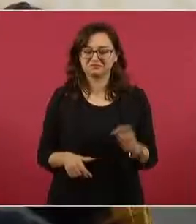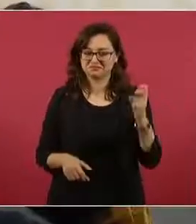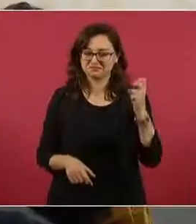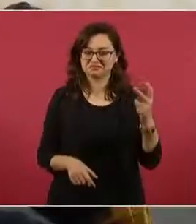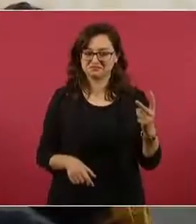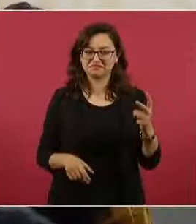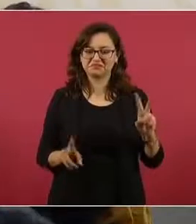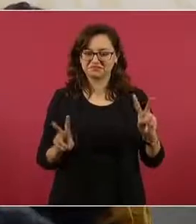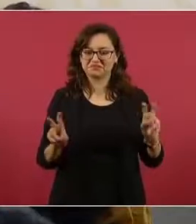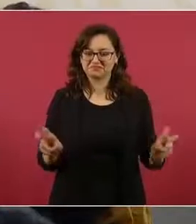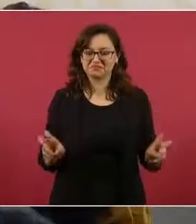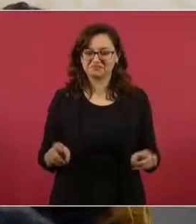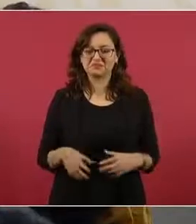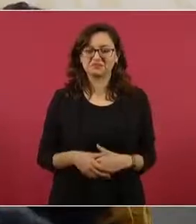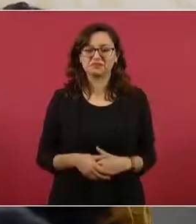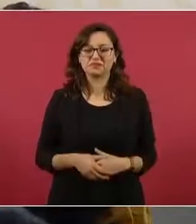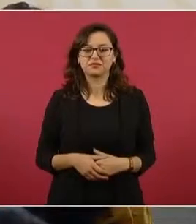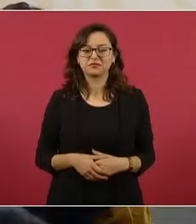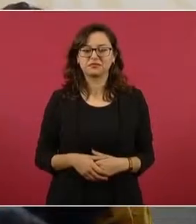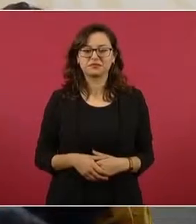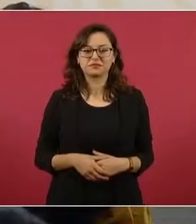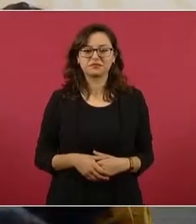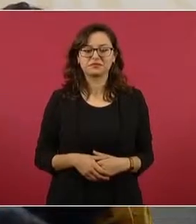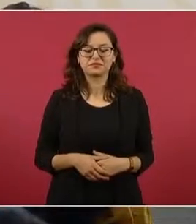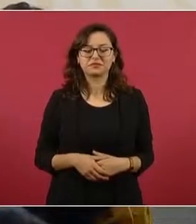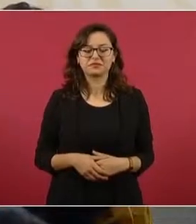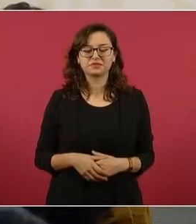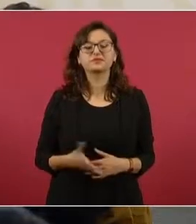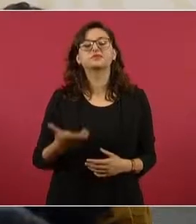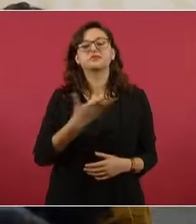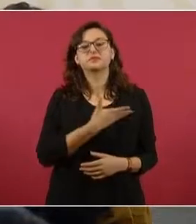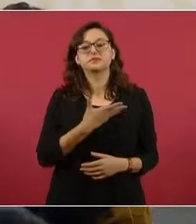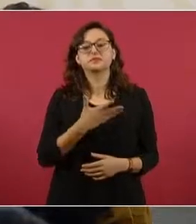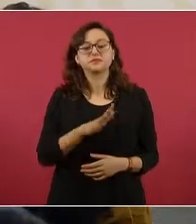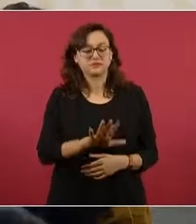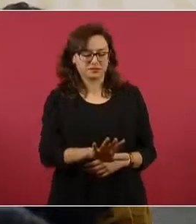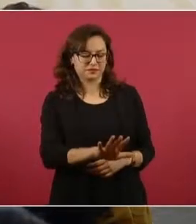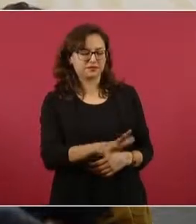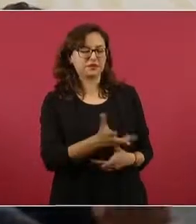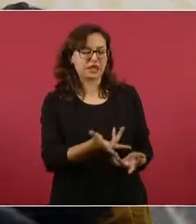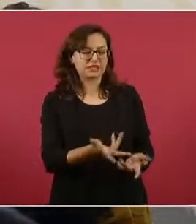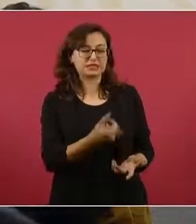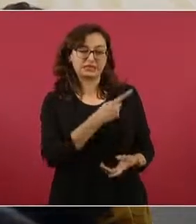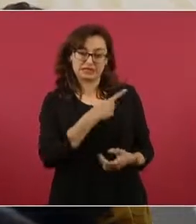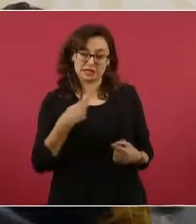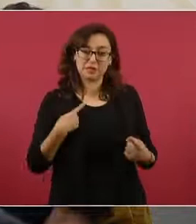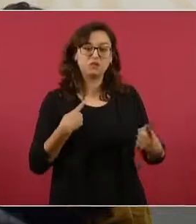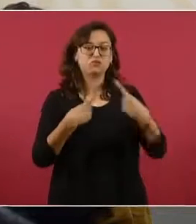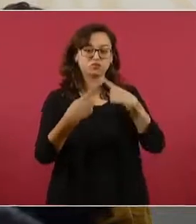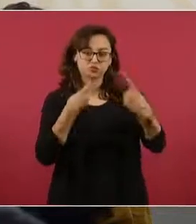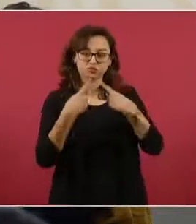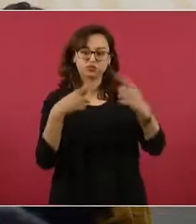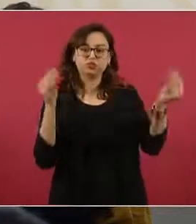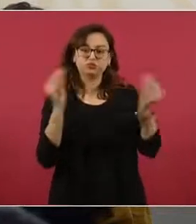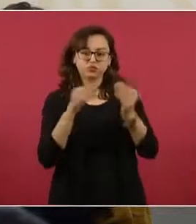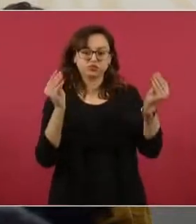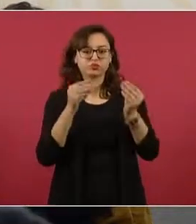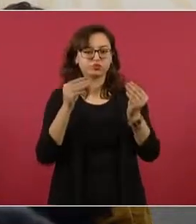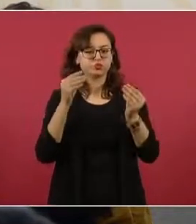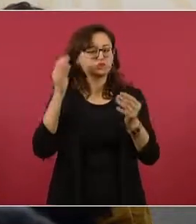estos. Entonces, hay que debatir cuando